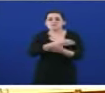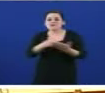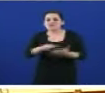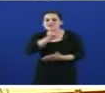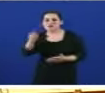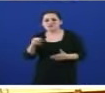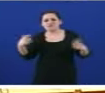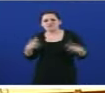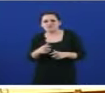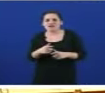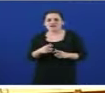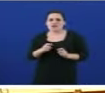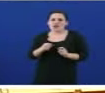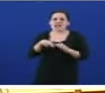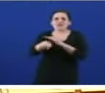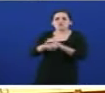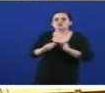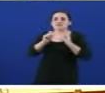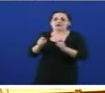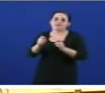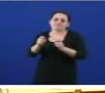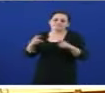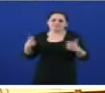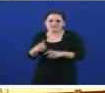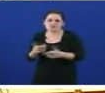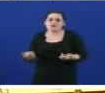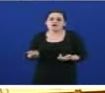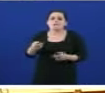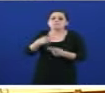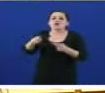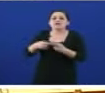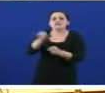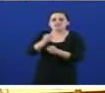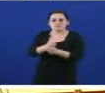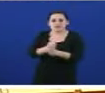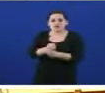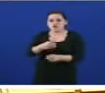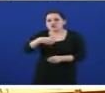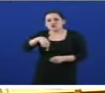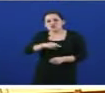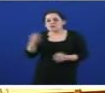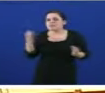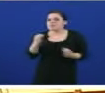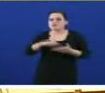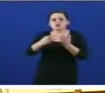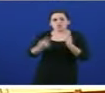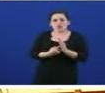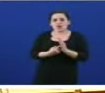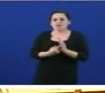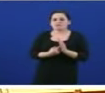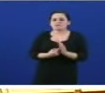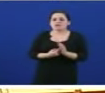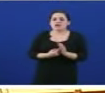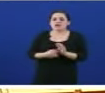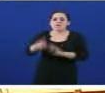os recursos destinados a políticas activas de emprego que podamos empezar a solucionar entre todos o principal problema que ten este